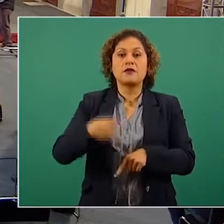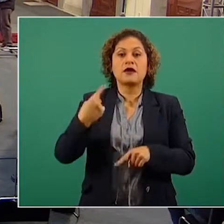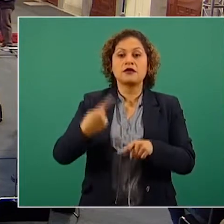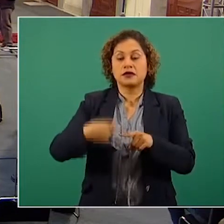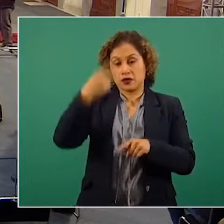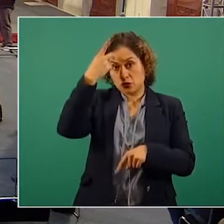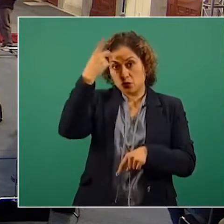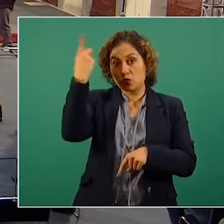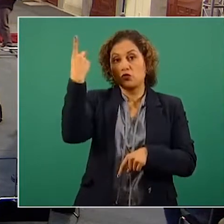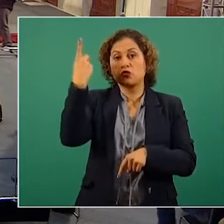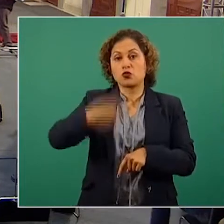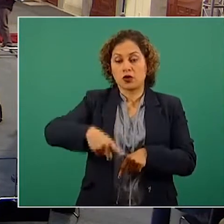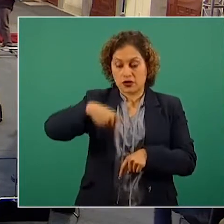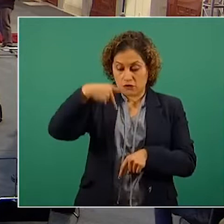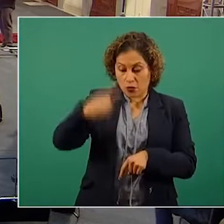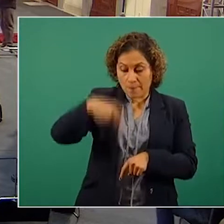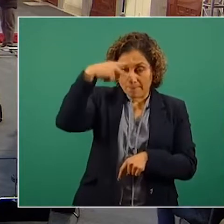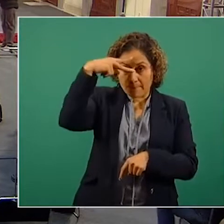hidrocarburos.